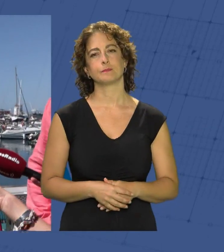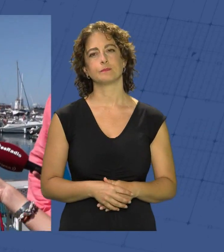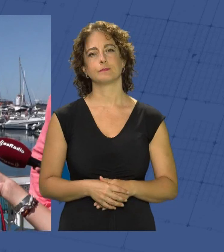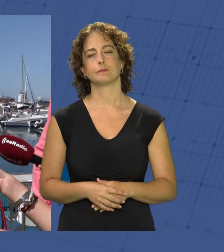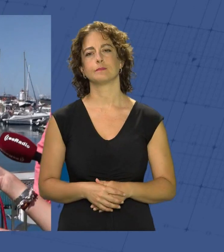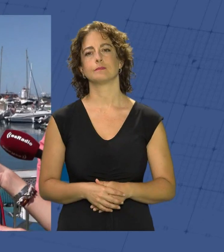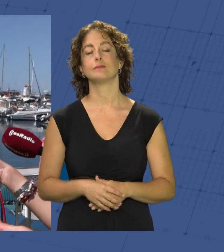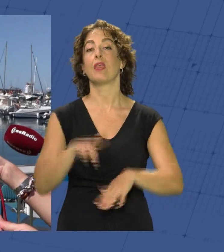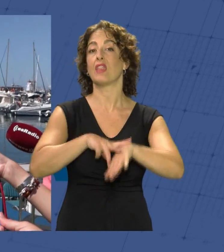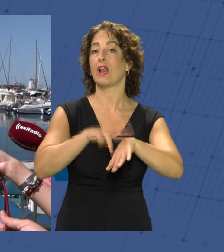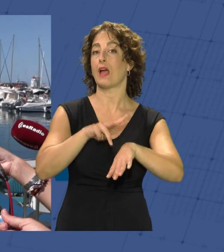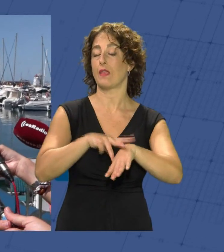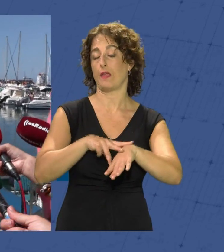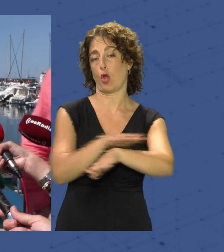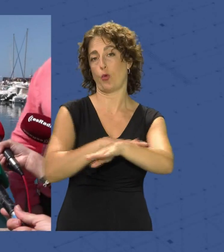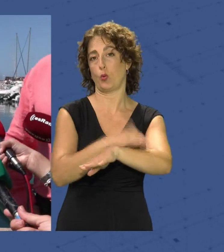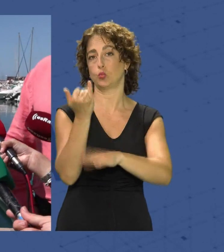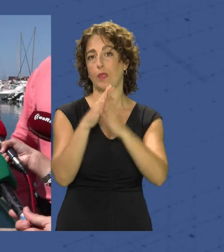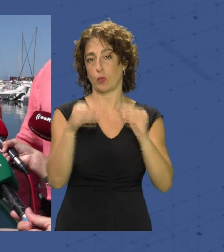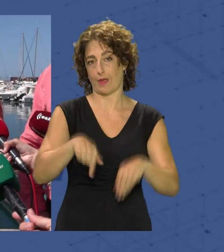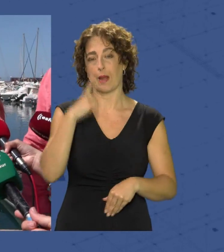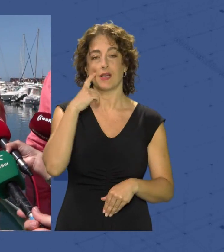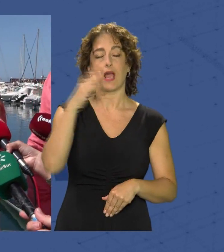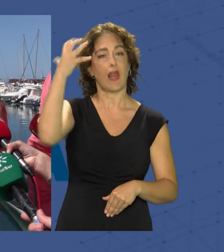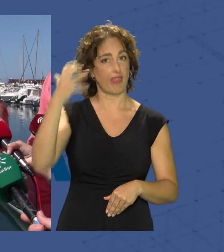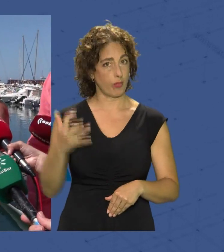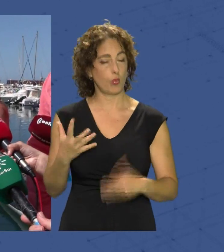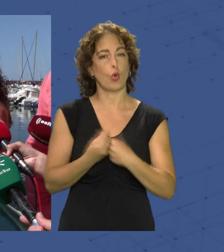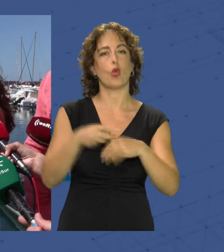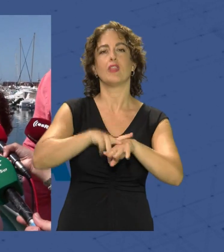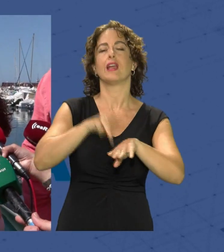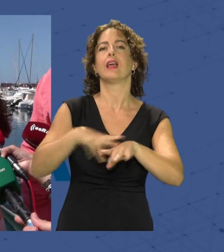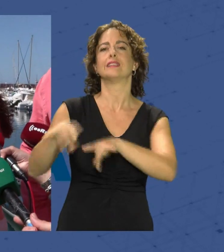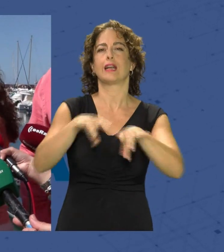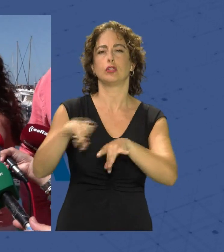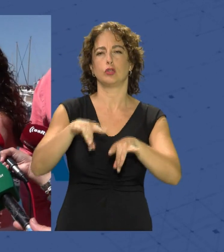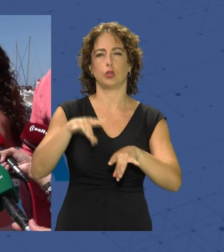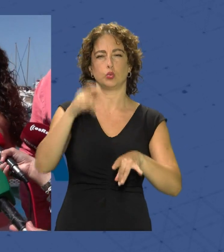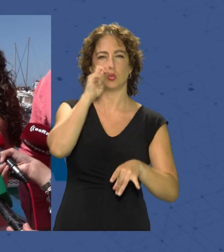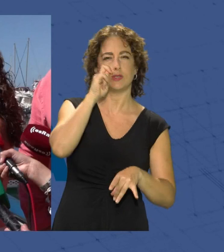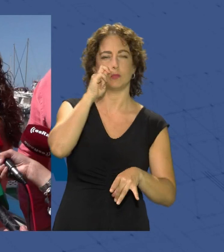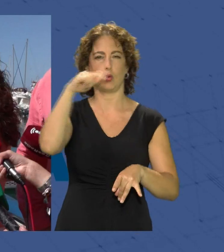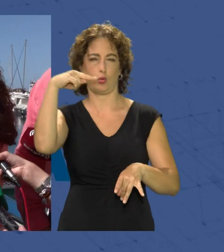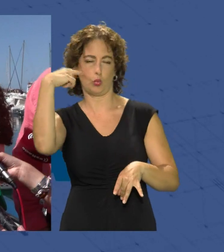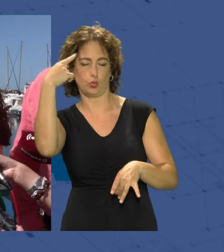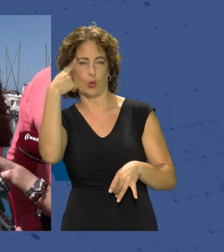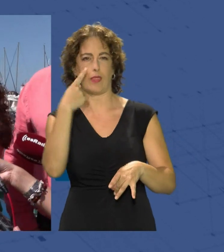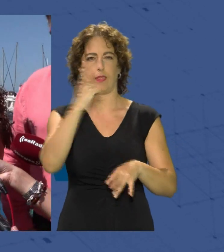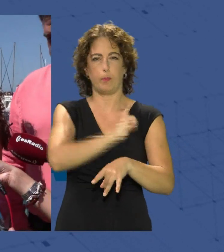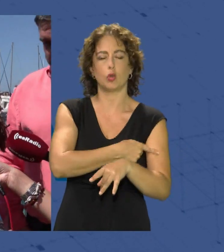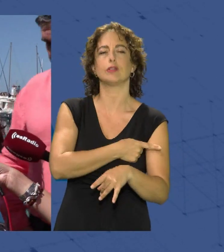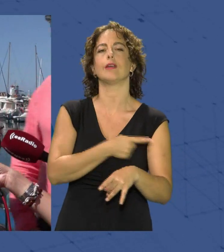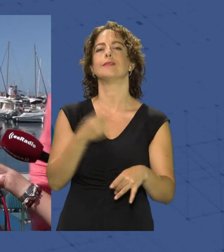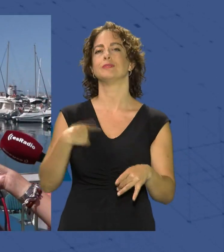La delegada del gobierno de la Junta Andalucía en Almería Aranzo Zumartín junto al delegado territorial de turismo cultura y deporte Juan José Alonso han recibido las